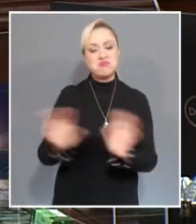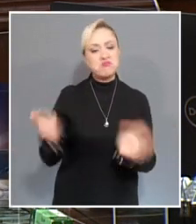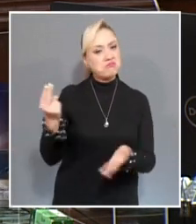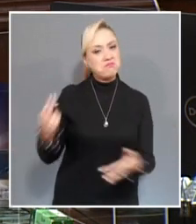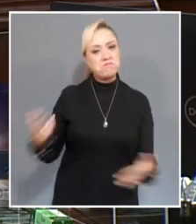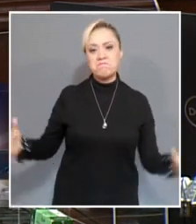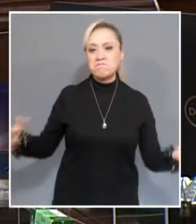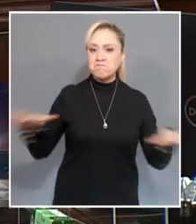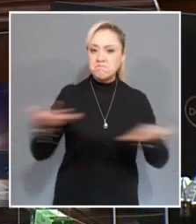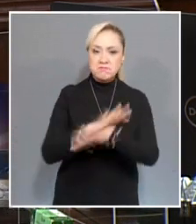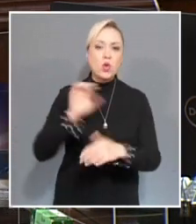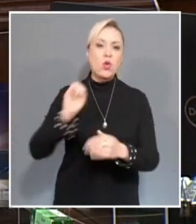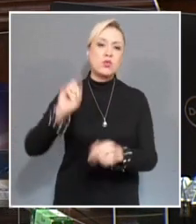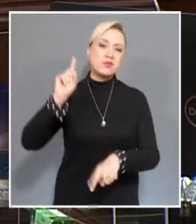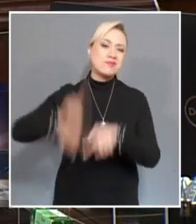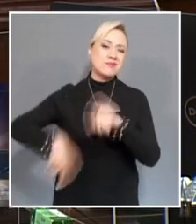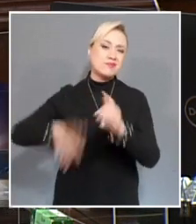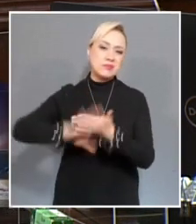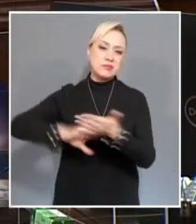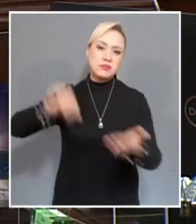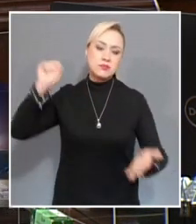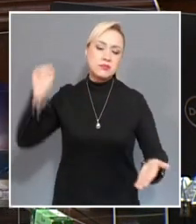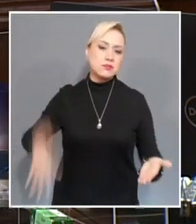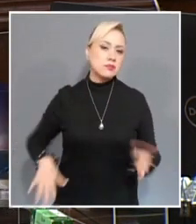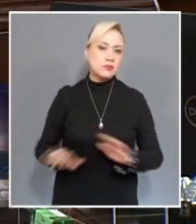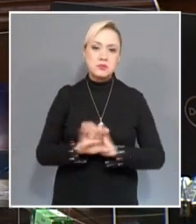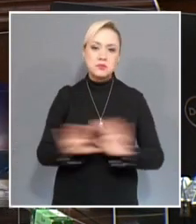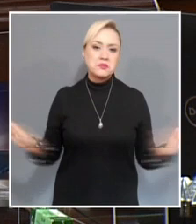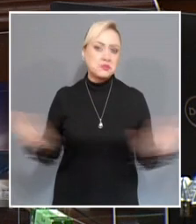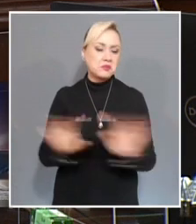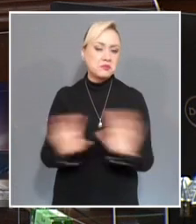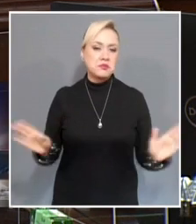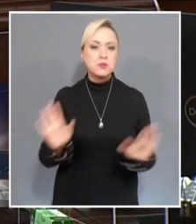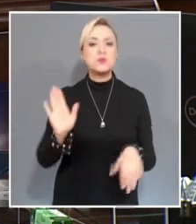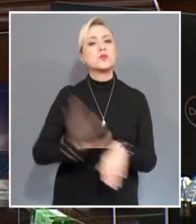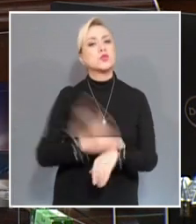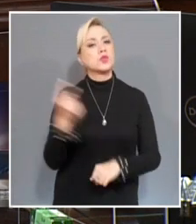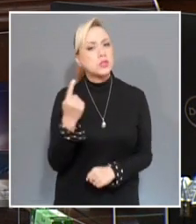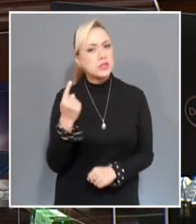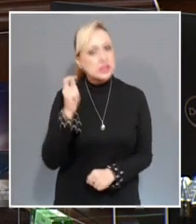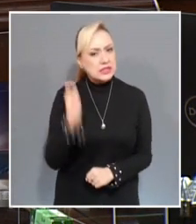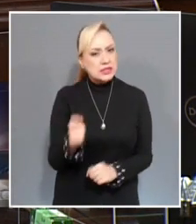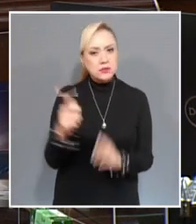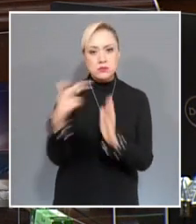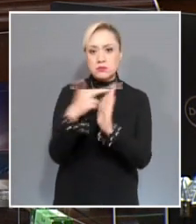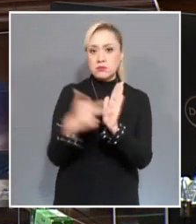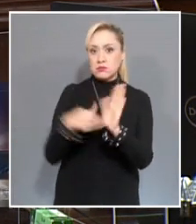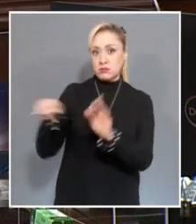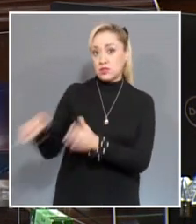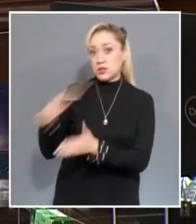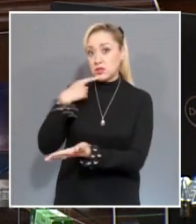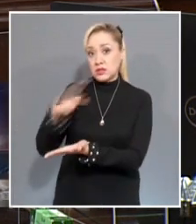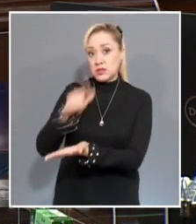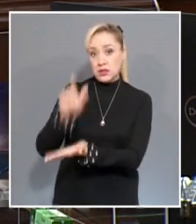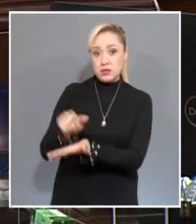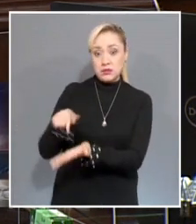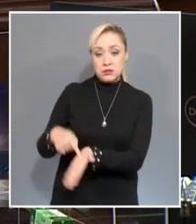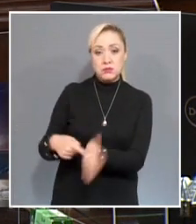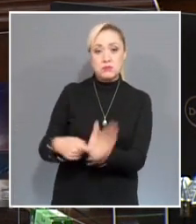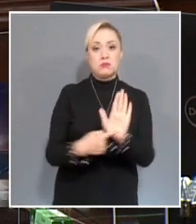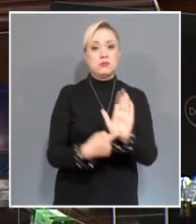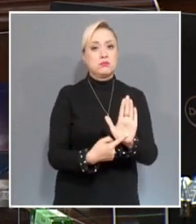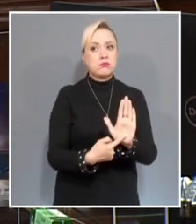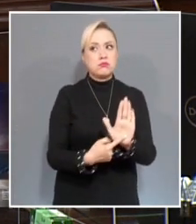instrumentalidad de la medida, puesto que este requisito no guarda relación directa, clara, indefectible